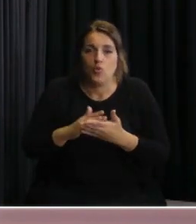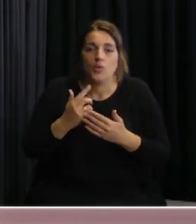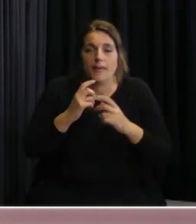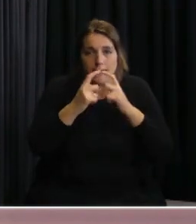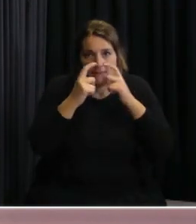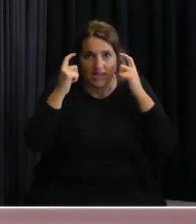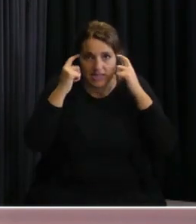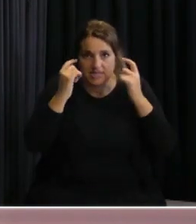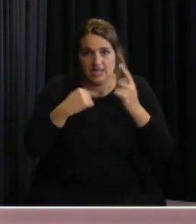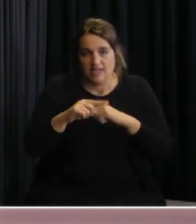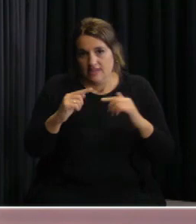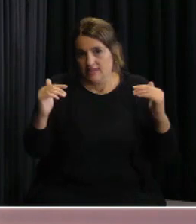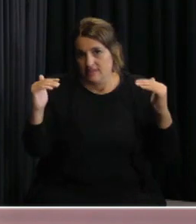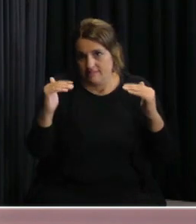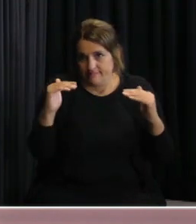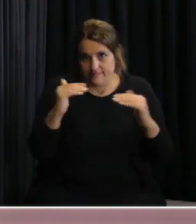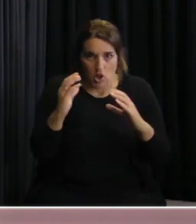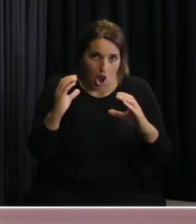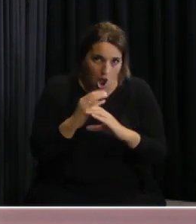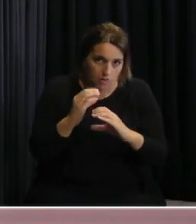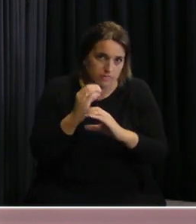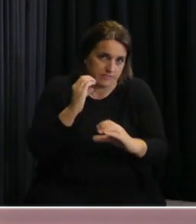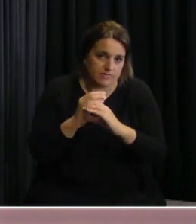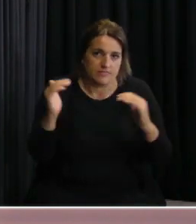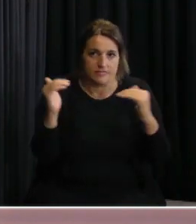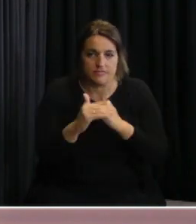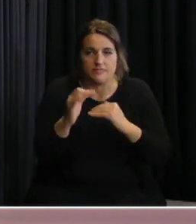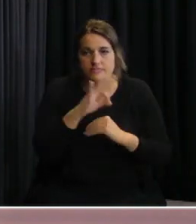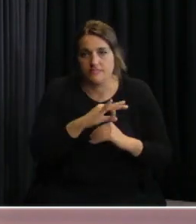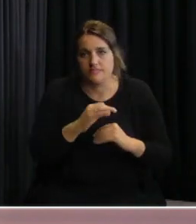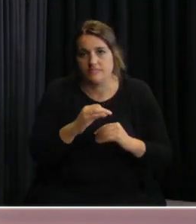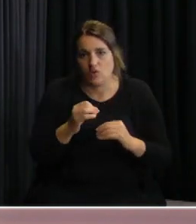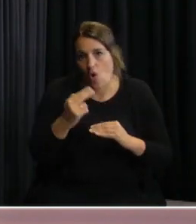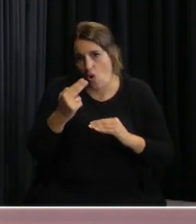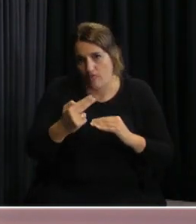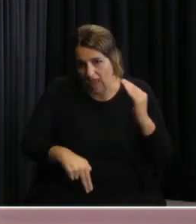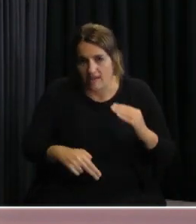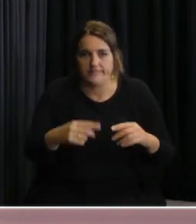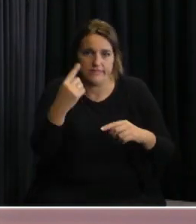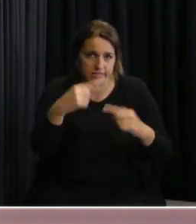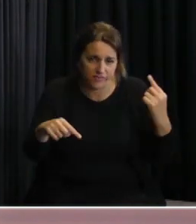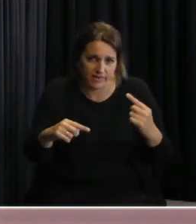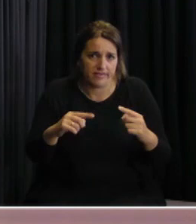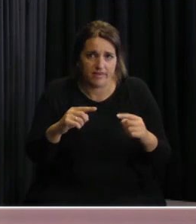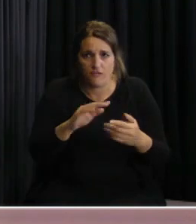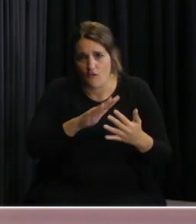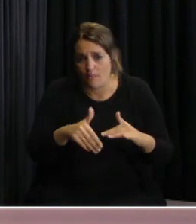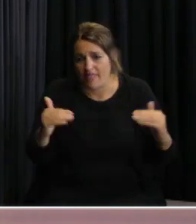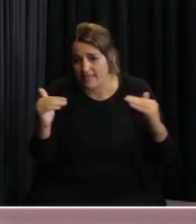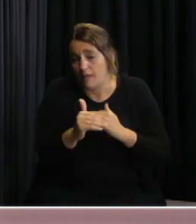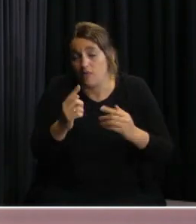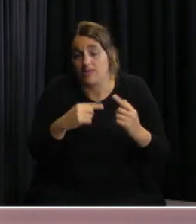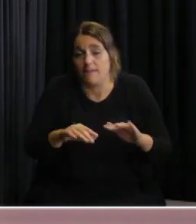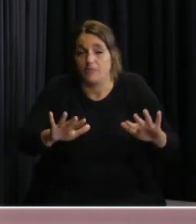en los medios de transporte colectivo o sea individual o colectivo general en el transporte público así que